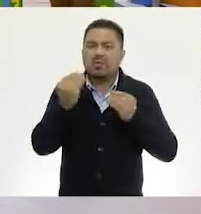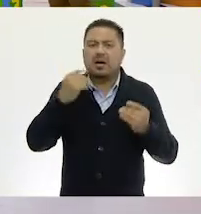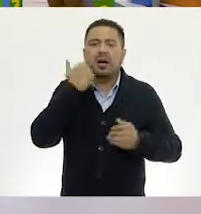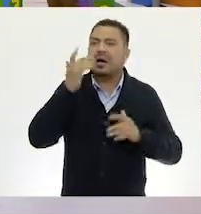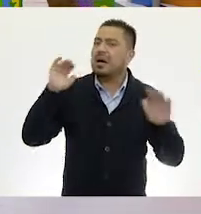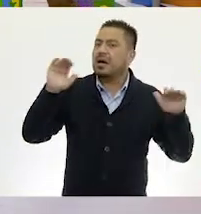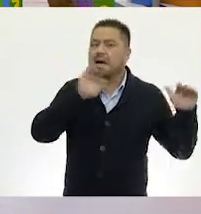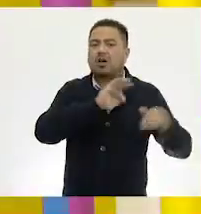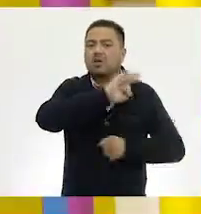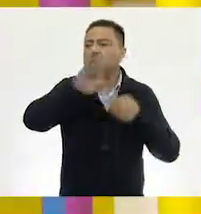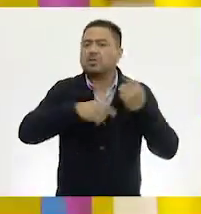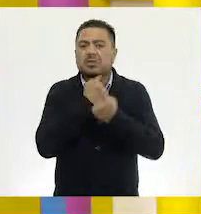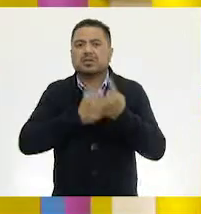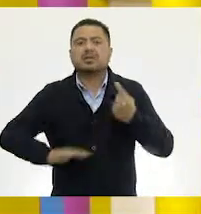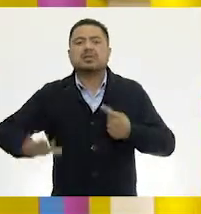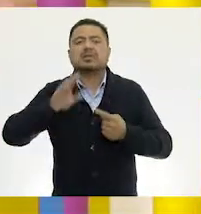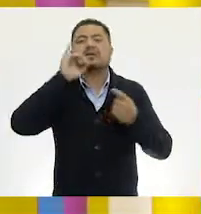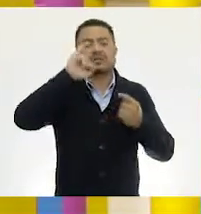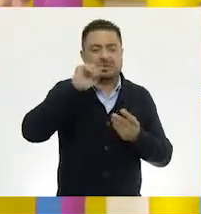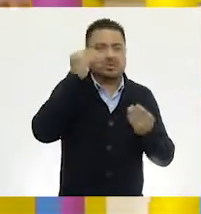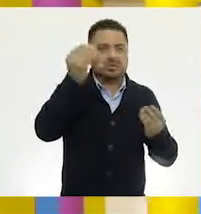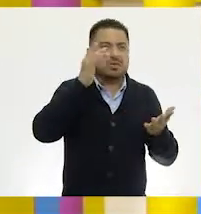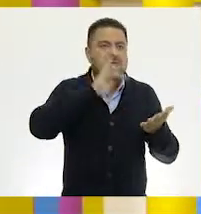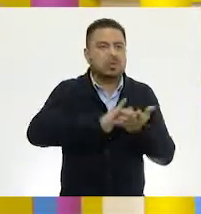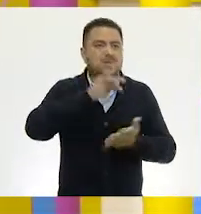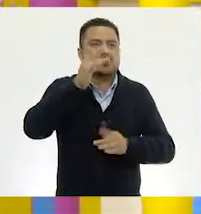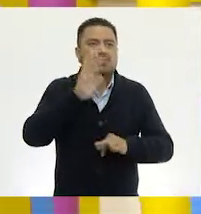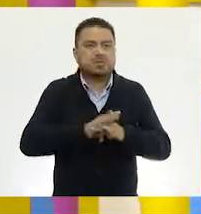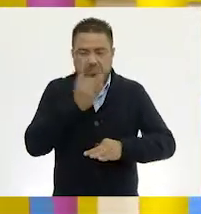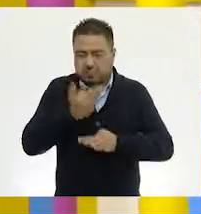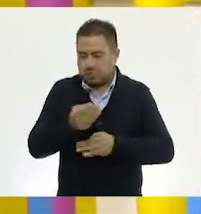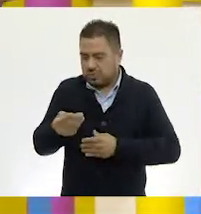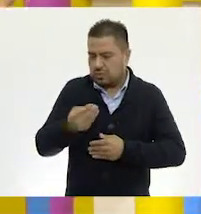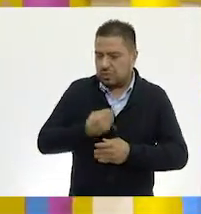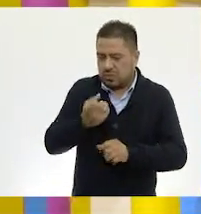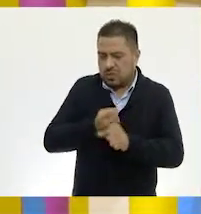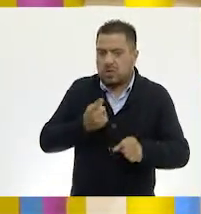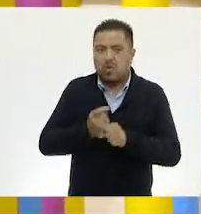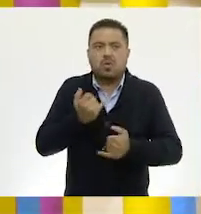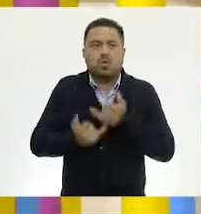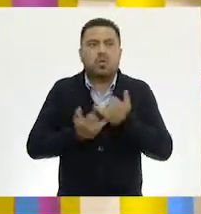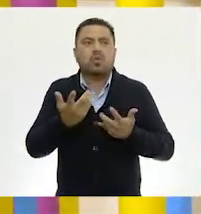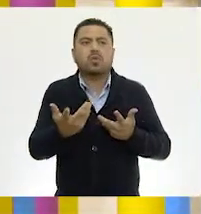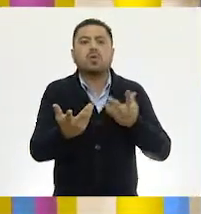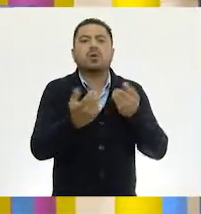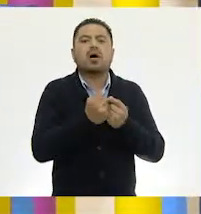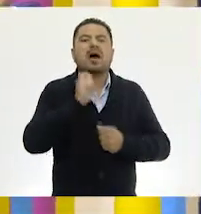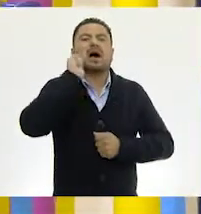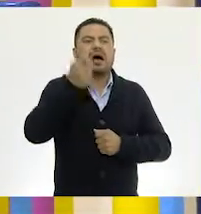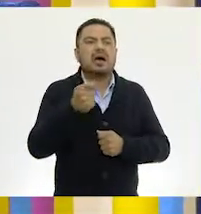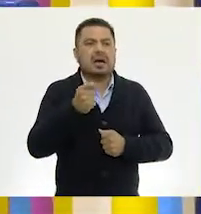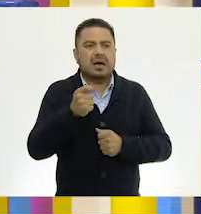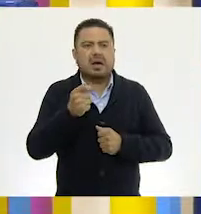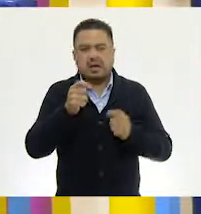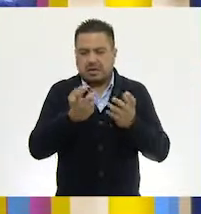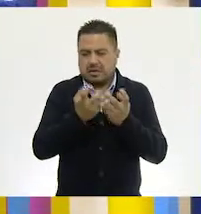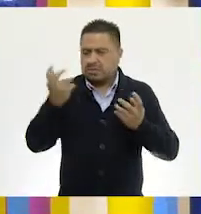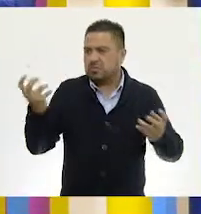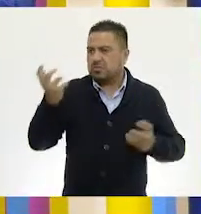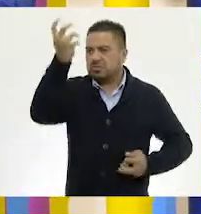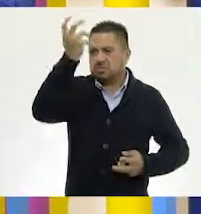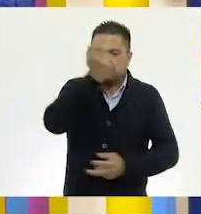despedirte de las niñas y los niños? Sí, pues muchísimas gracias por brindarme la oportunidad de estar jugando con ustedes a descomprimir,